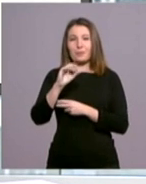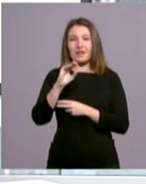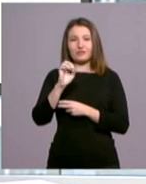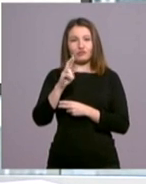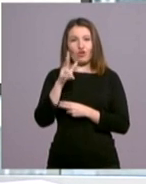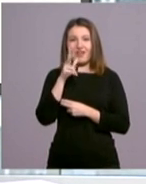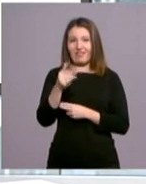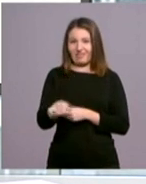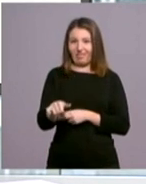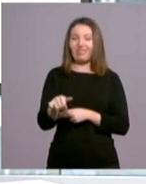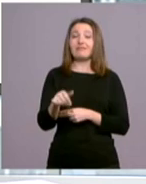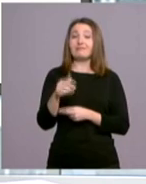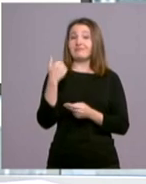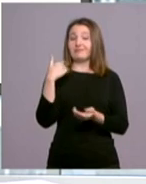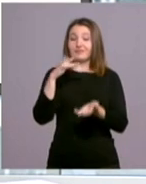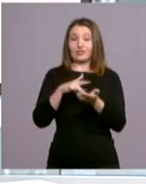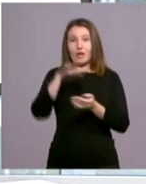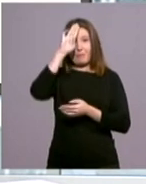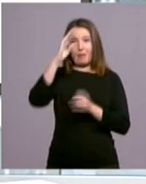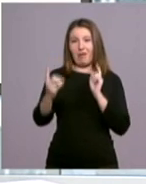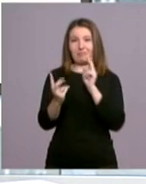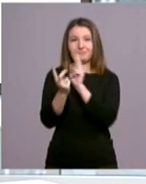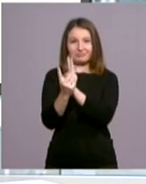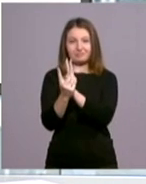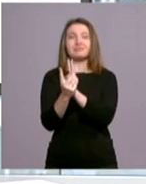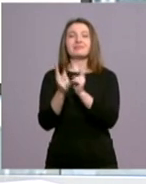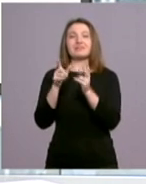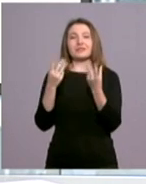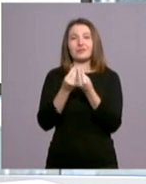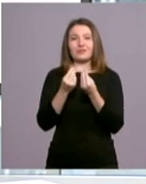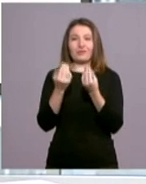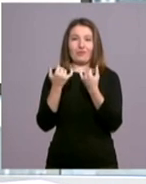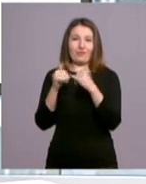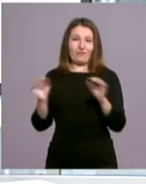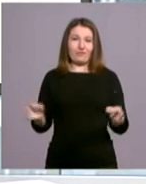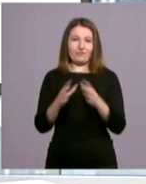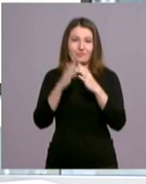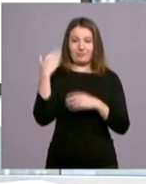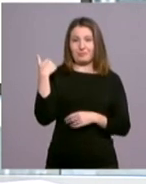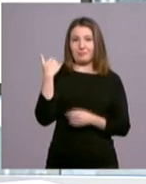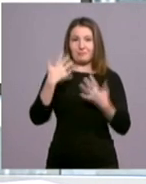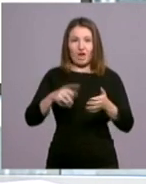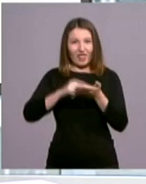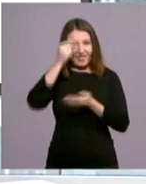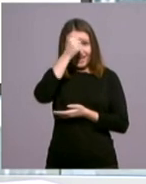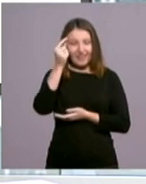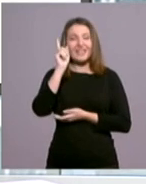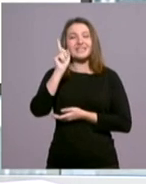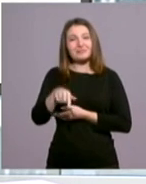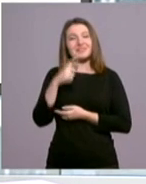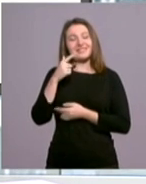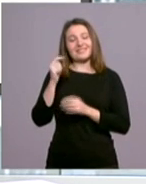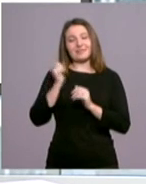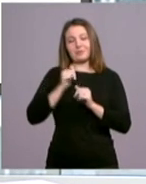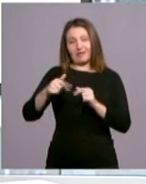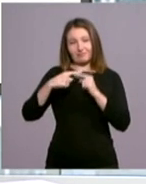Arcediano participaron en una audiencia con el Papa Francisco y concelebraron junto a él la misa del miércoles de Ceniza, donde fueron además enviados